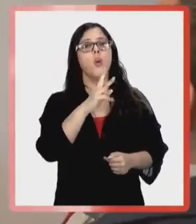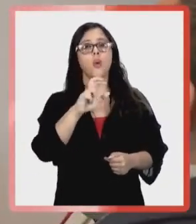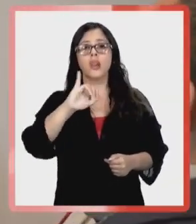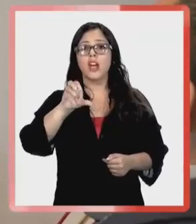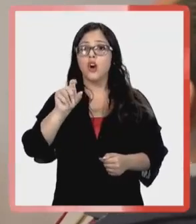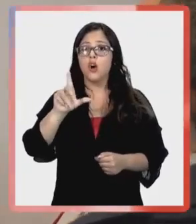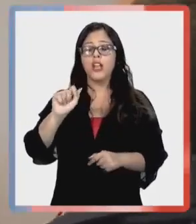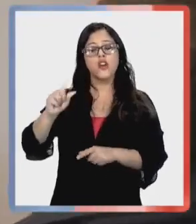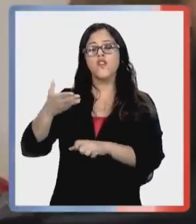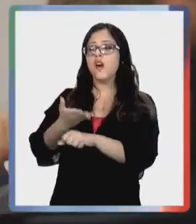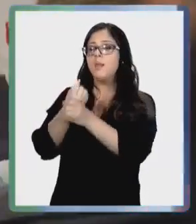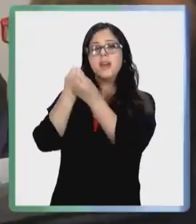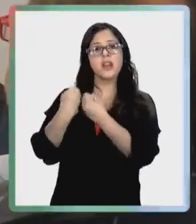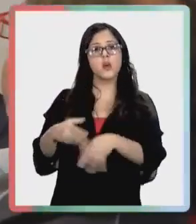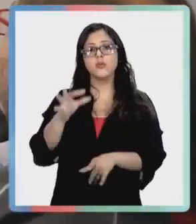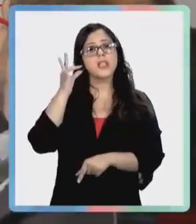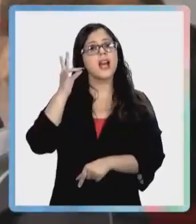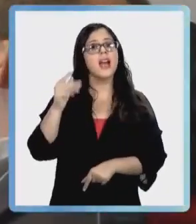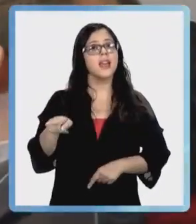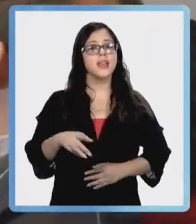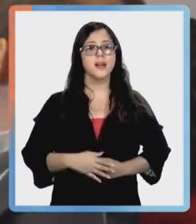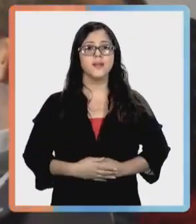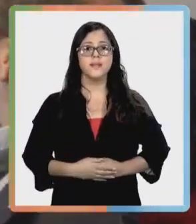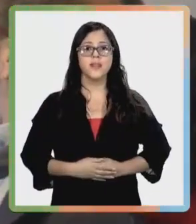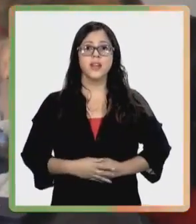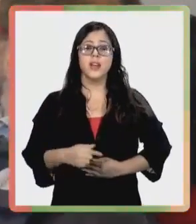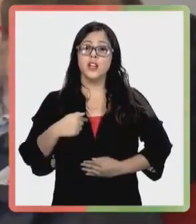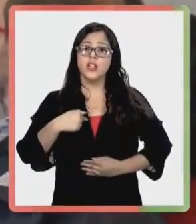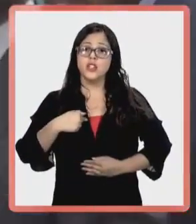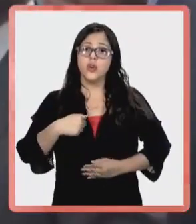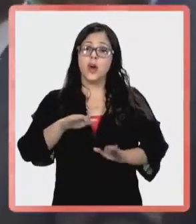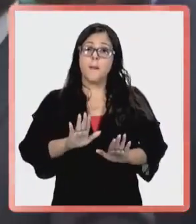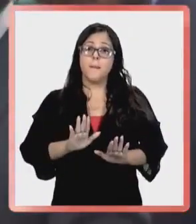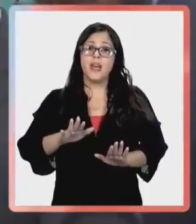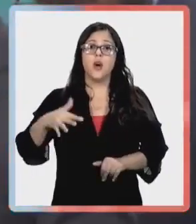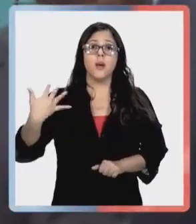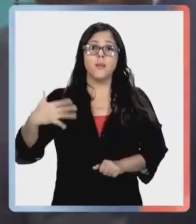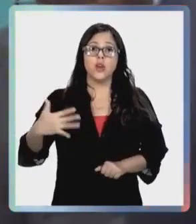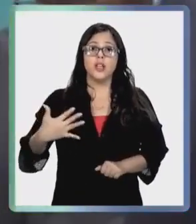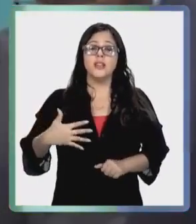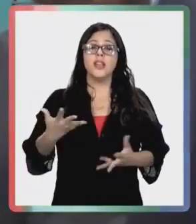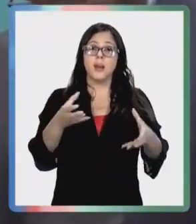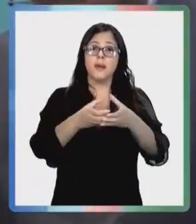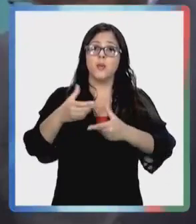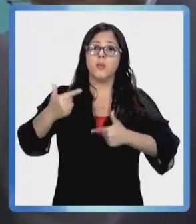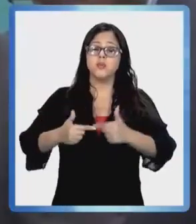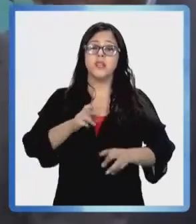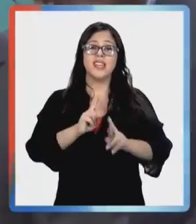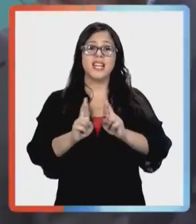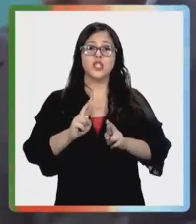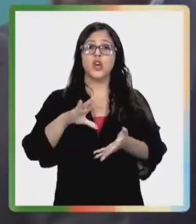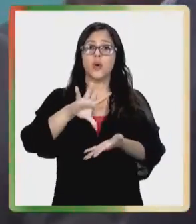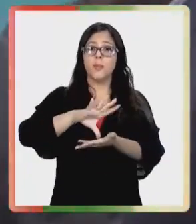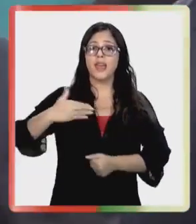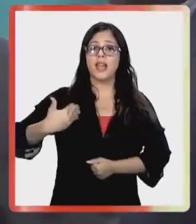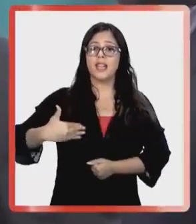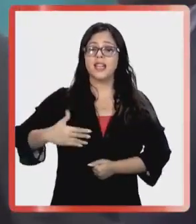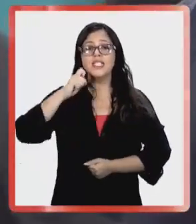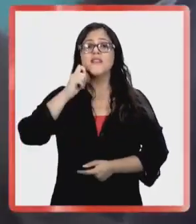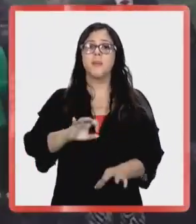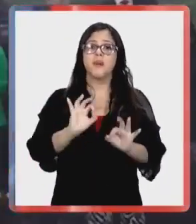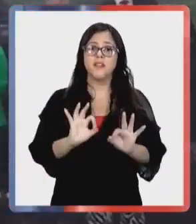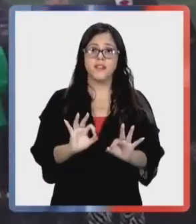ministra Urrejola, precisó que no le pedirá la renuncia. Yo esperaría que fuera lo más importante para todos los actores políticos. Nuestras relaciones con